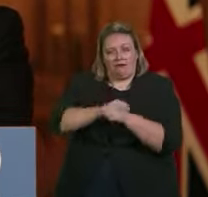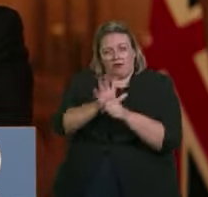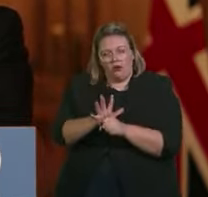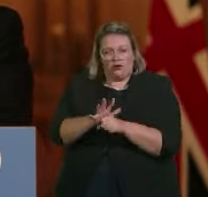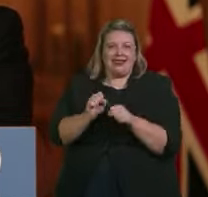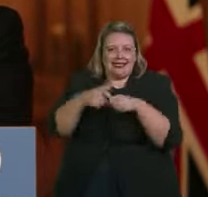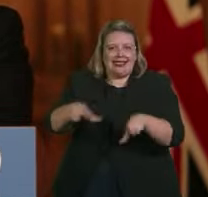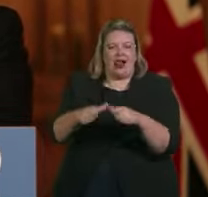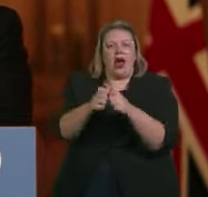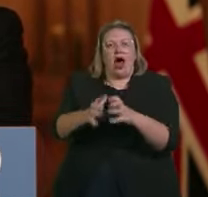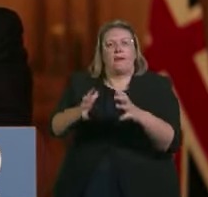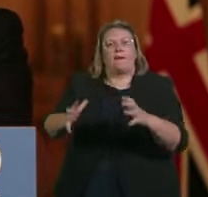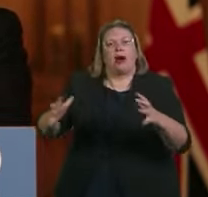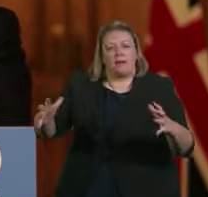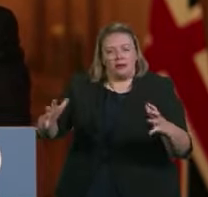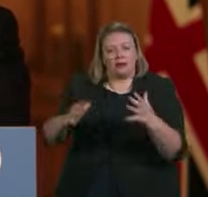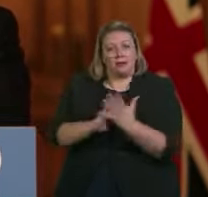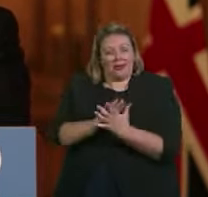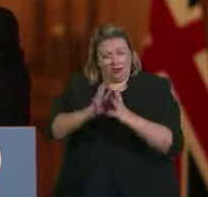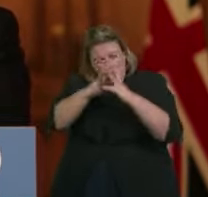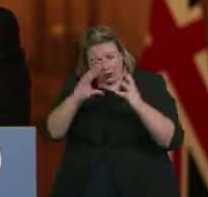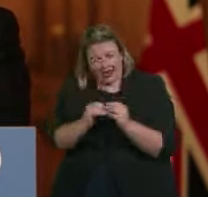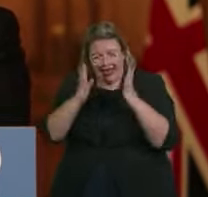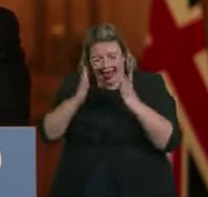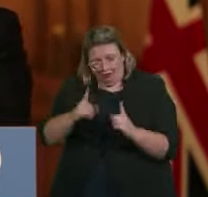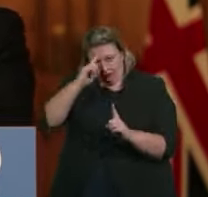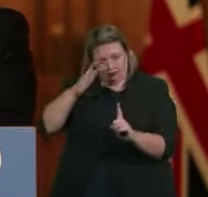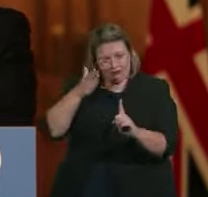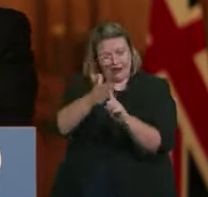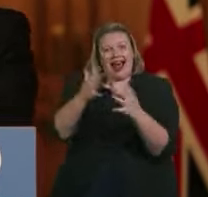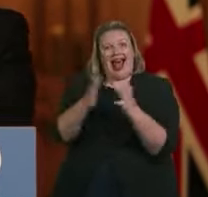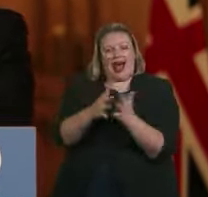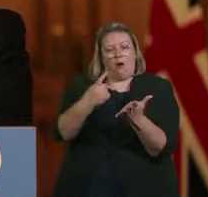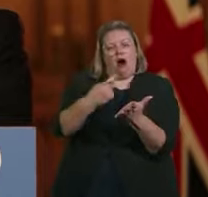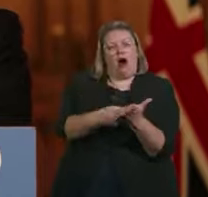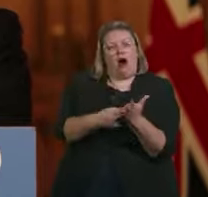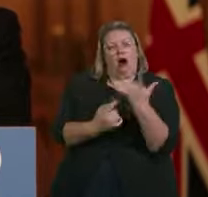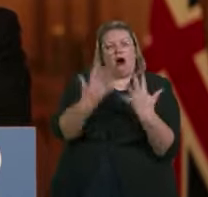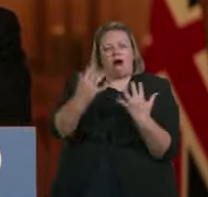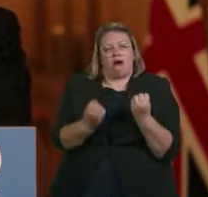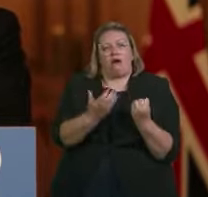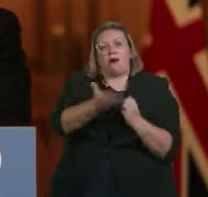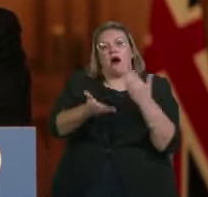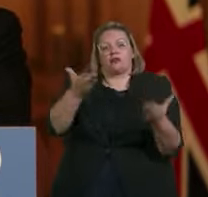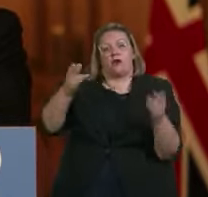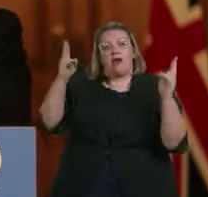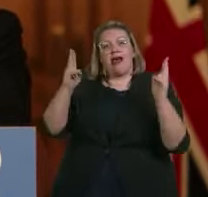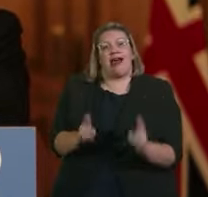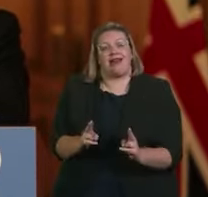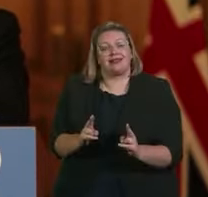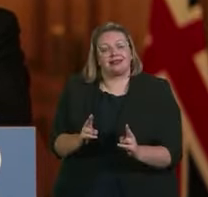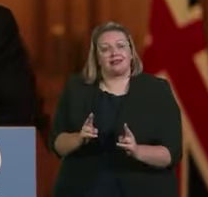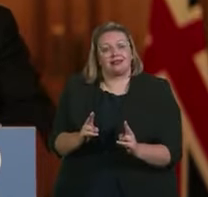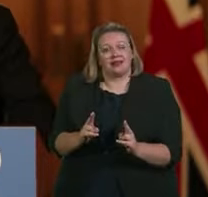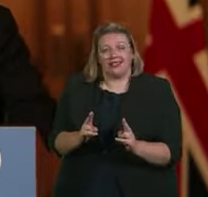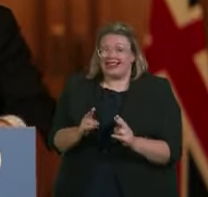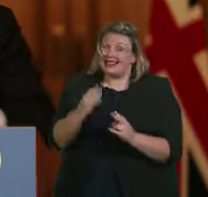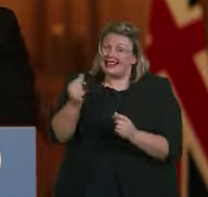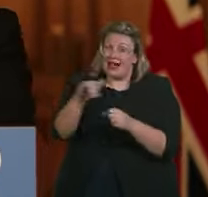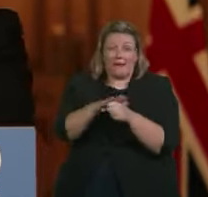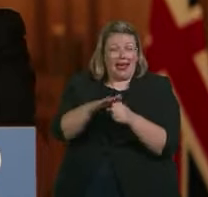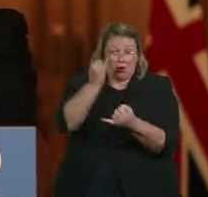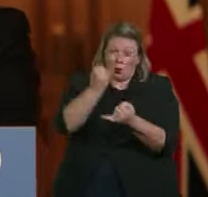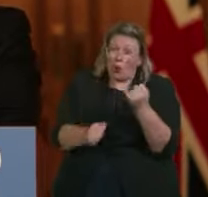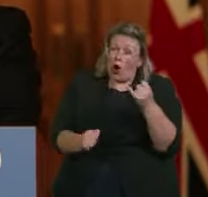la R y controlar el virus, especialmente en aquellas partes del país como acaban de ver, donde el virus es más